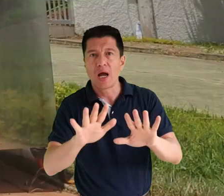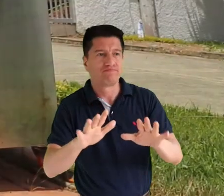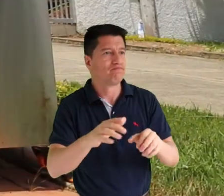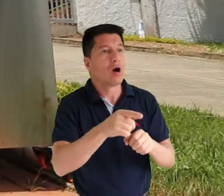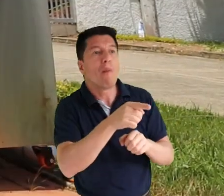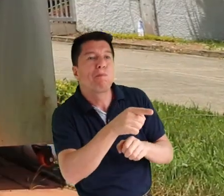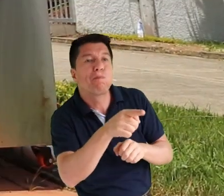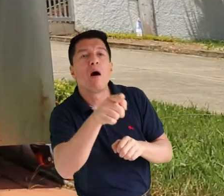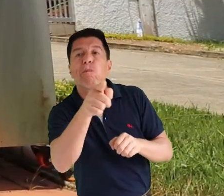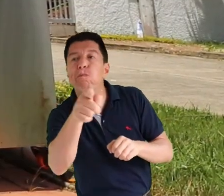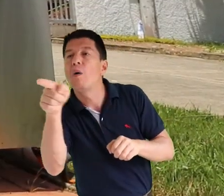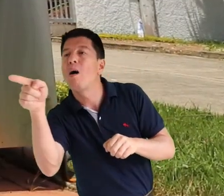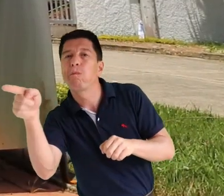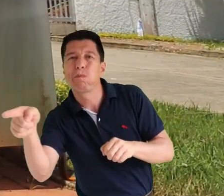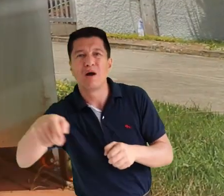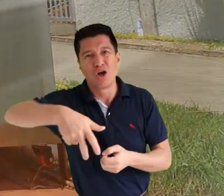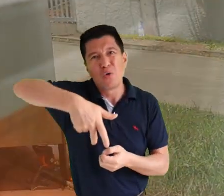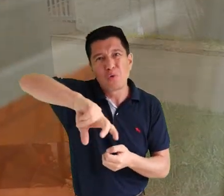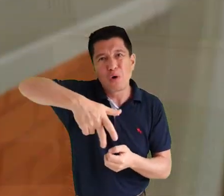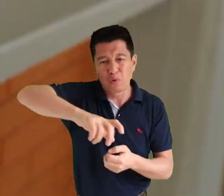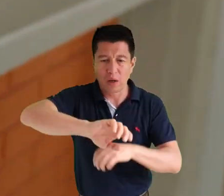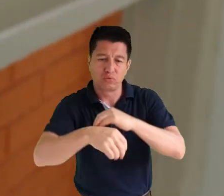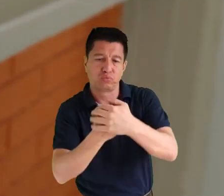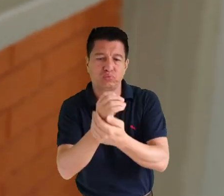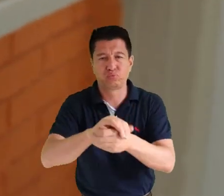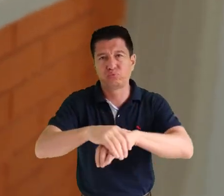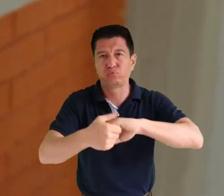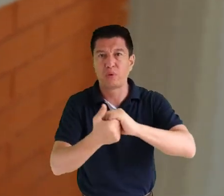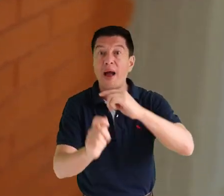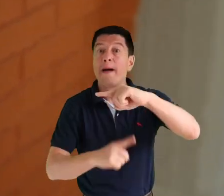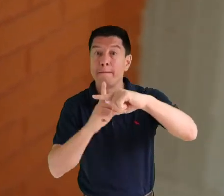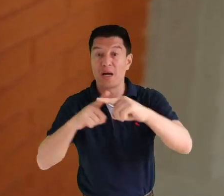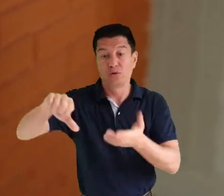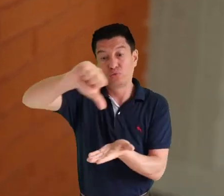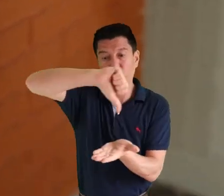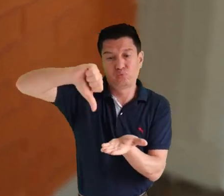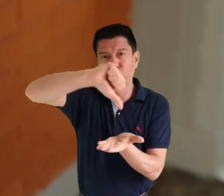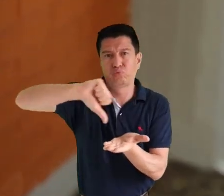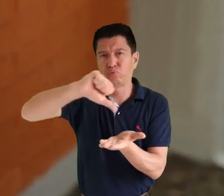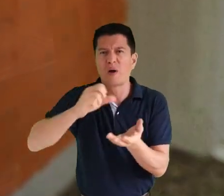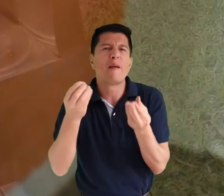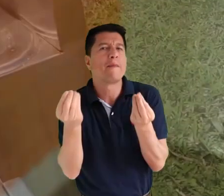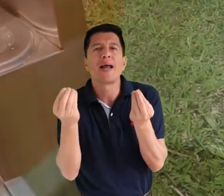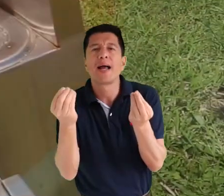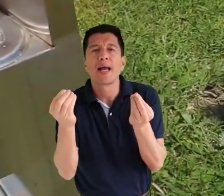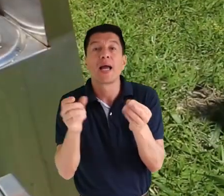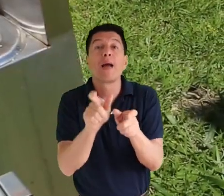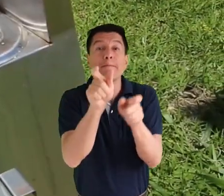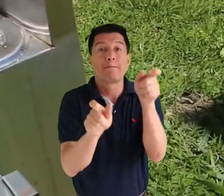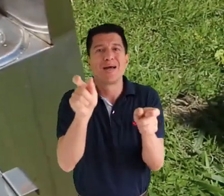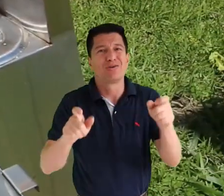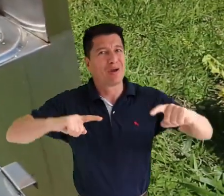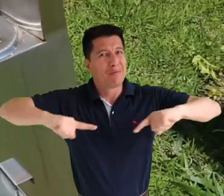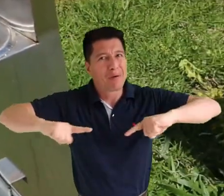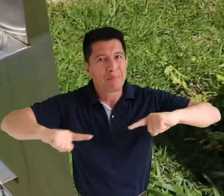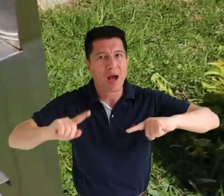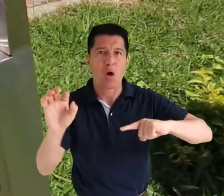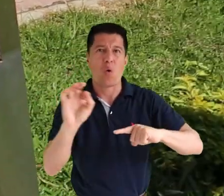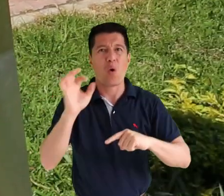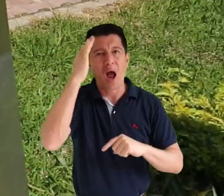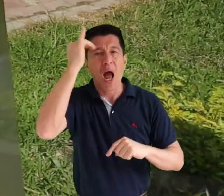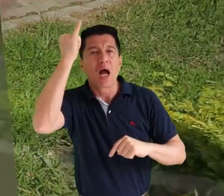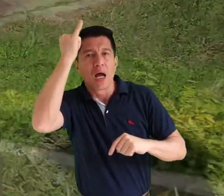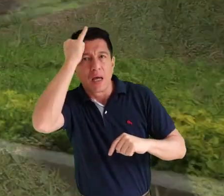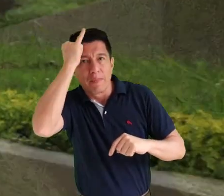de lavamanos, desinfectantes de gel, para que en todo instante el personal administrativo y académico